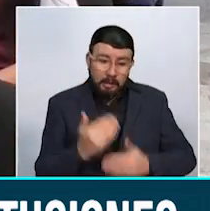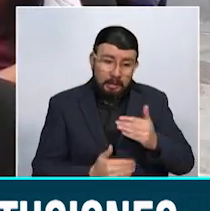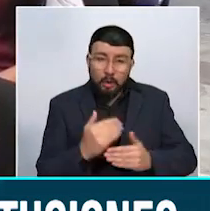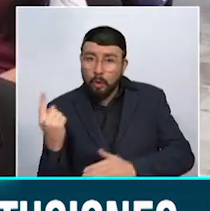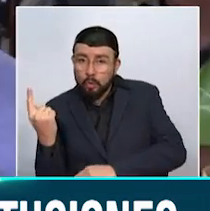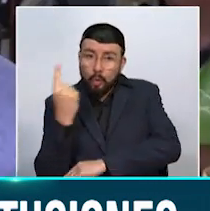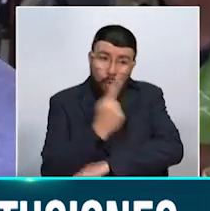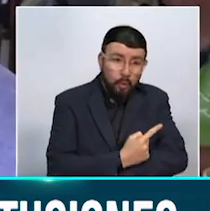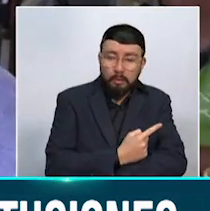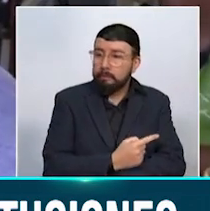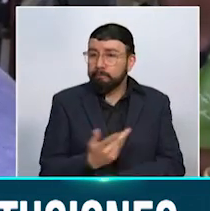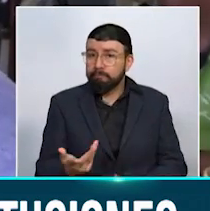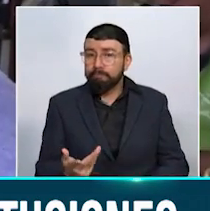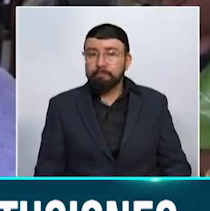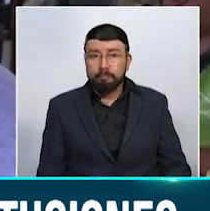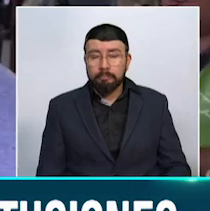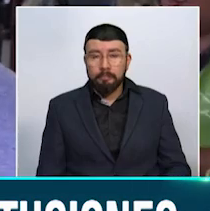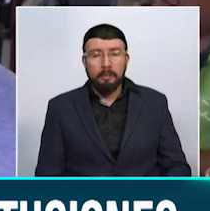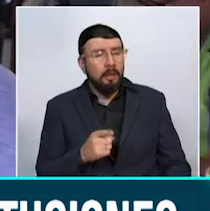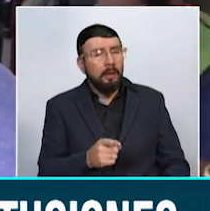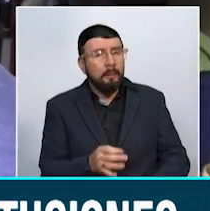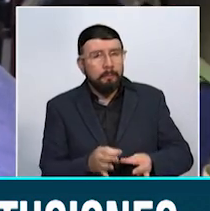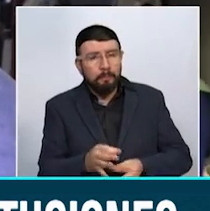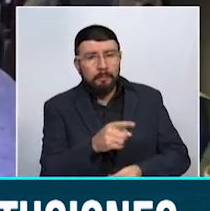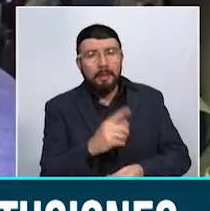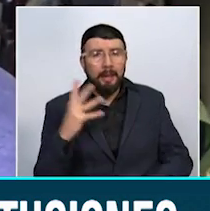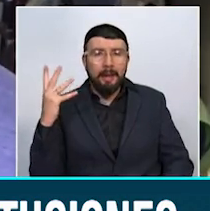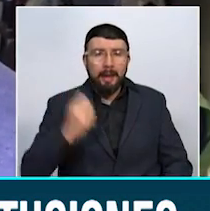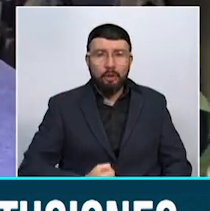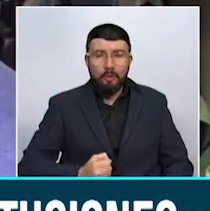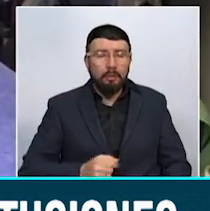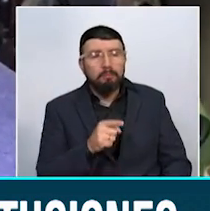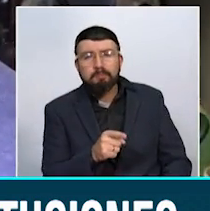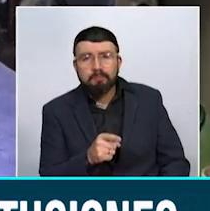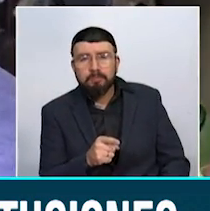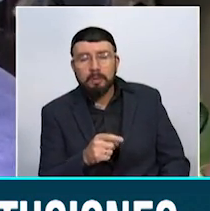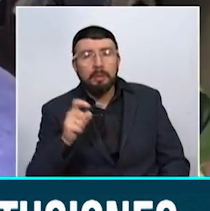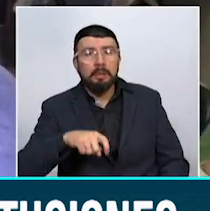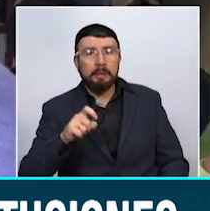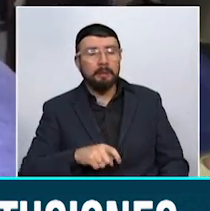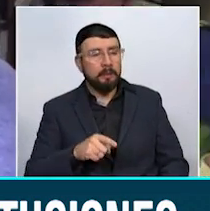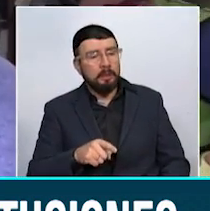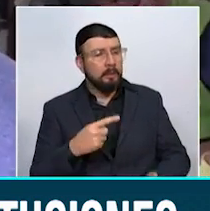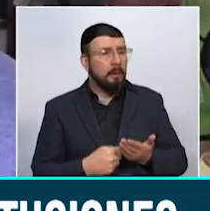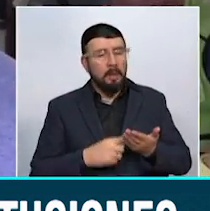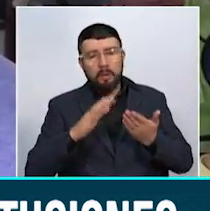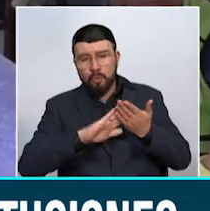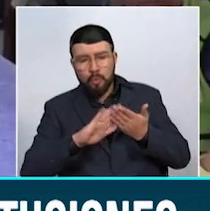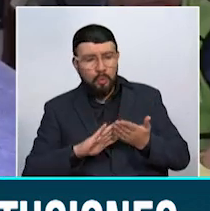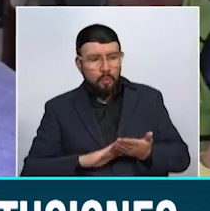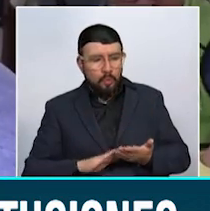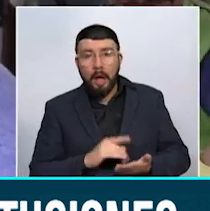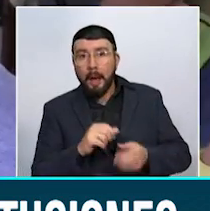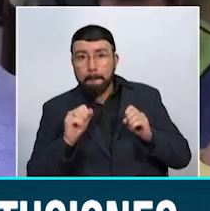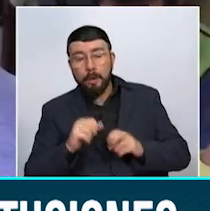que deben cumplir. En este momento en Génova, por ejemplo, se necesita hacer unas adecuaciones para poder